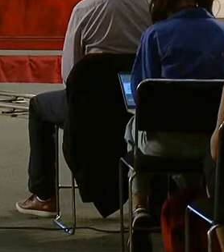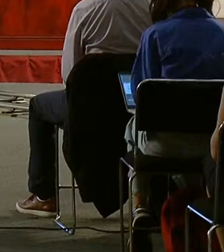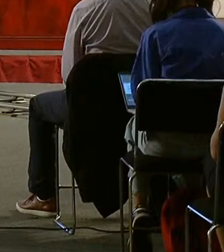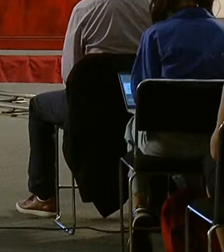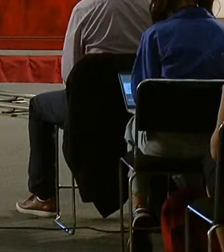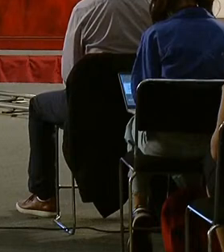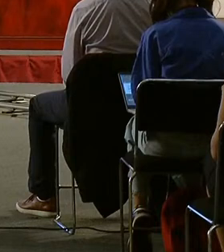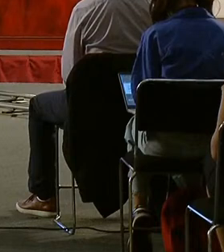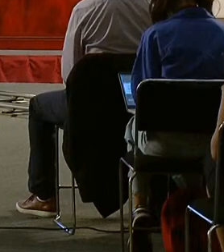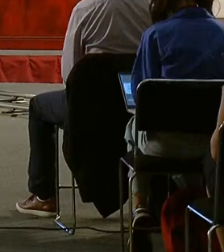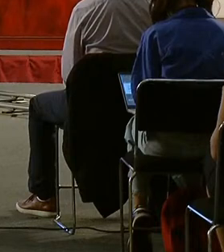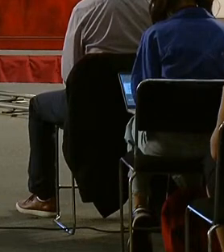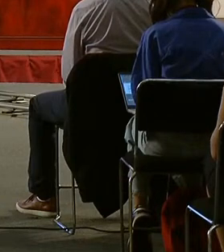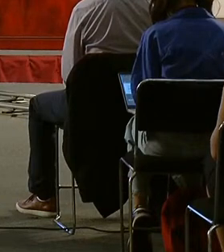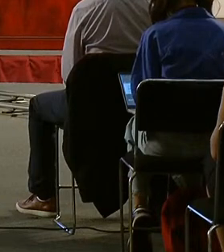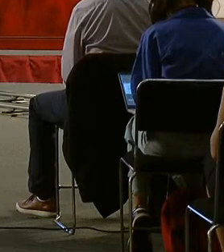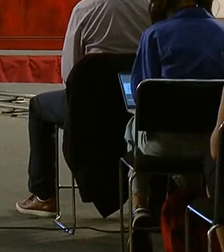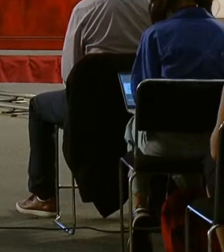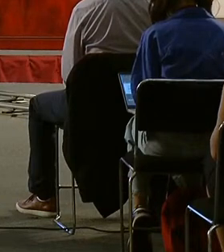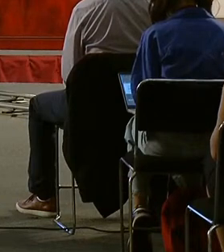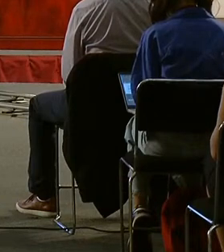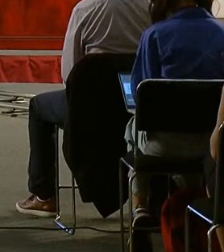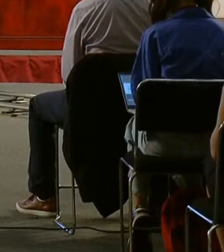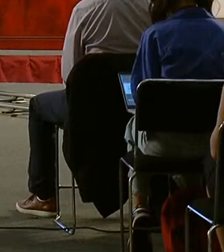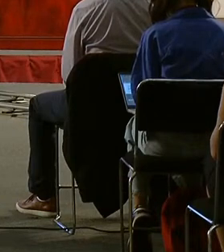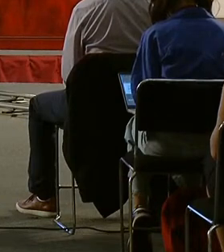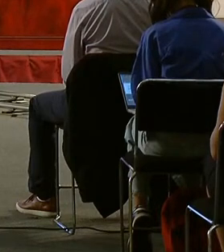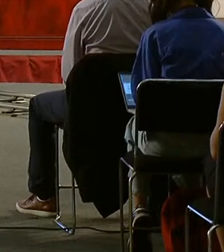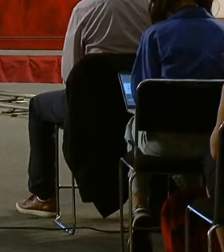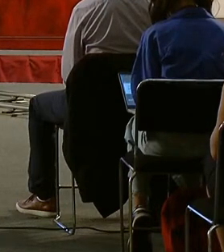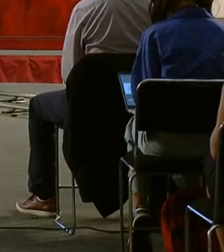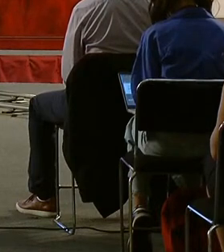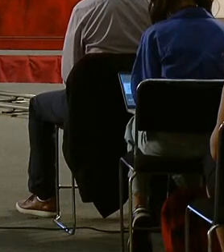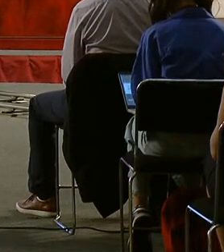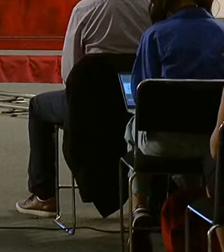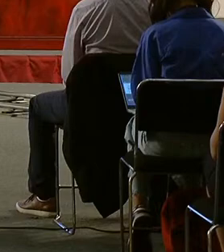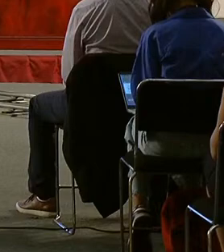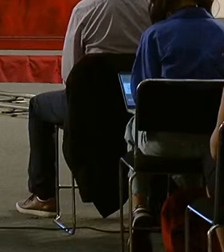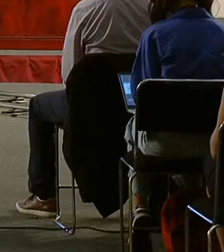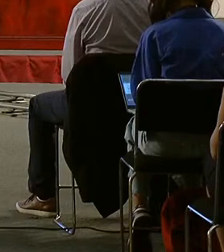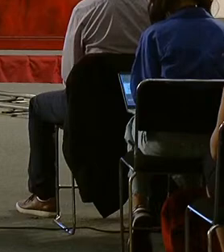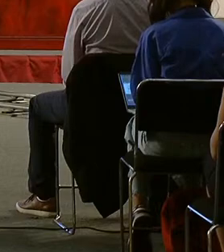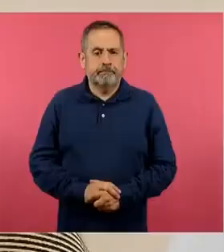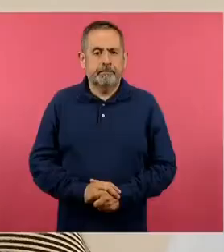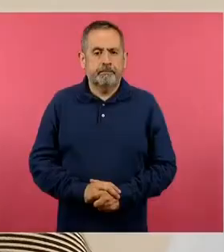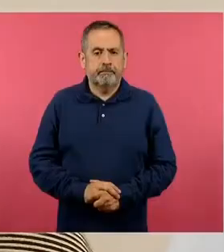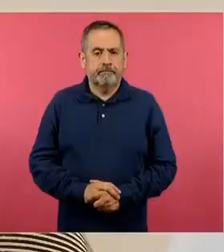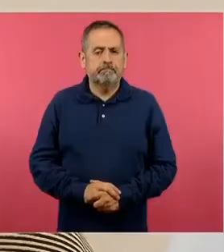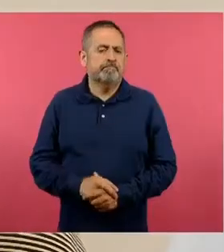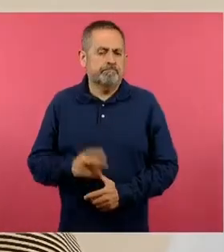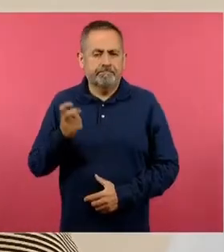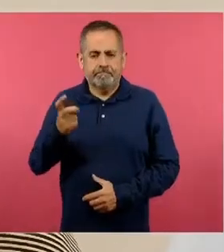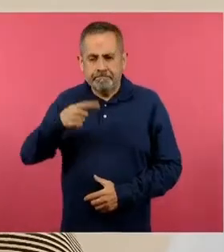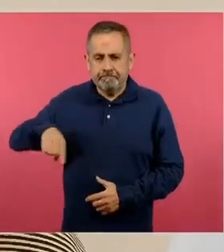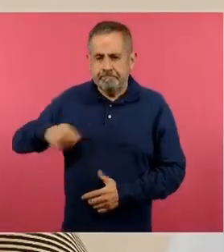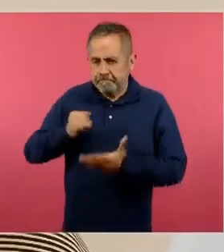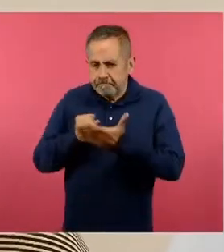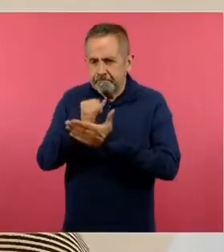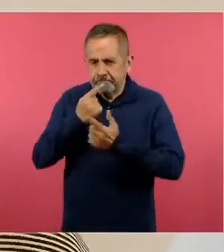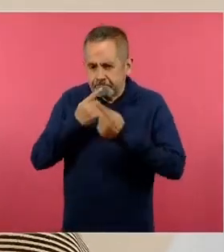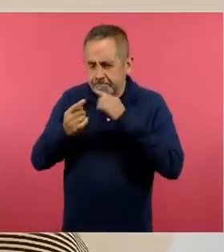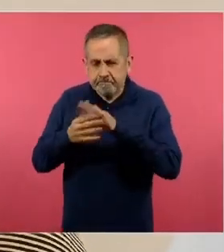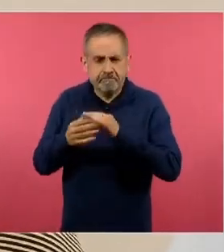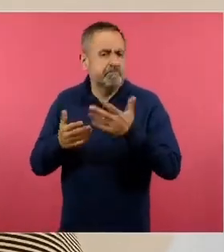trabajan los lenguajes de manera integrada, alude justamente a esta serie de decisiones que se han ido tomando y que,